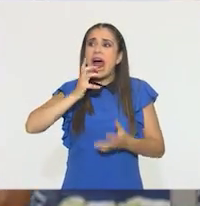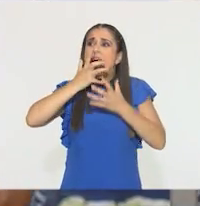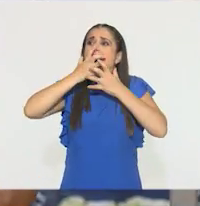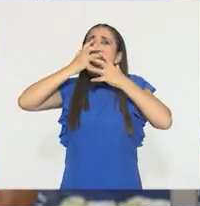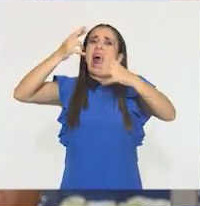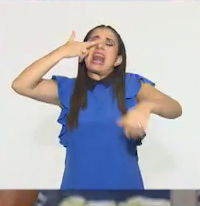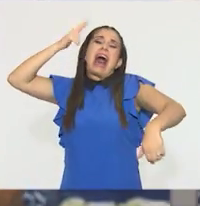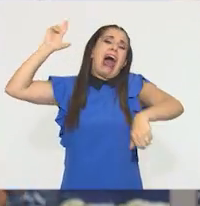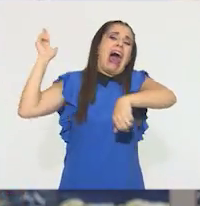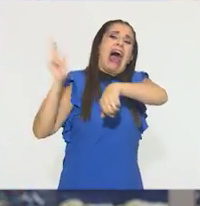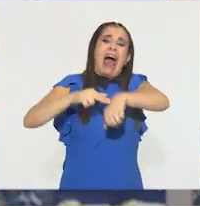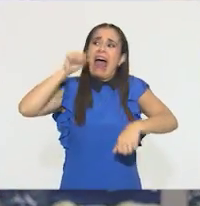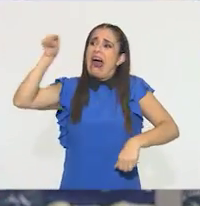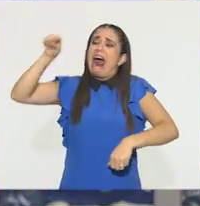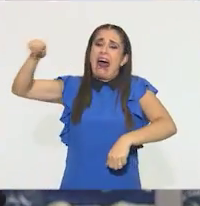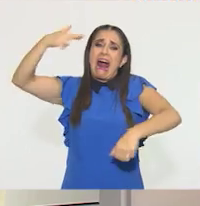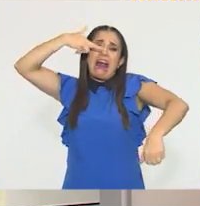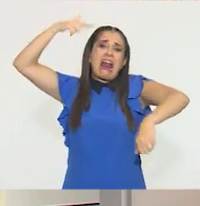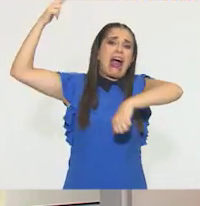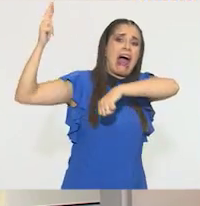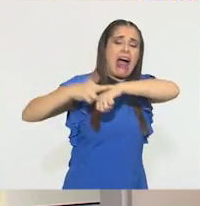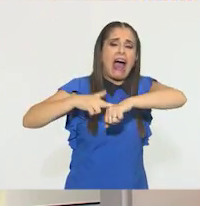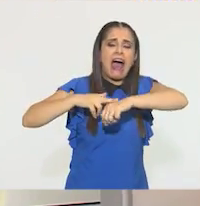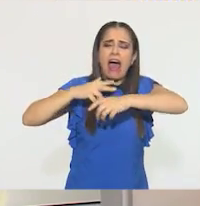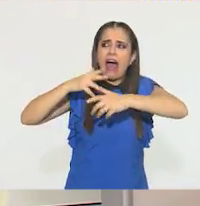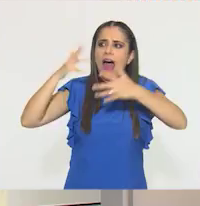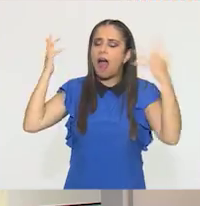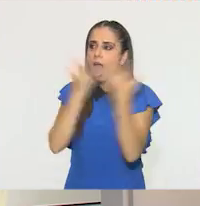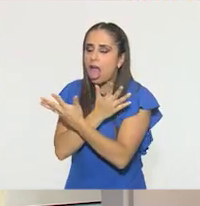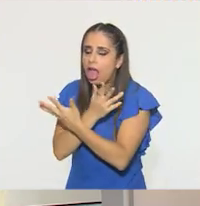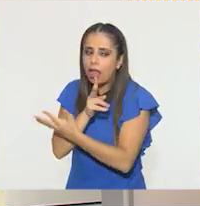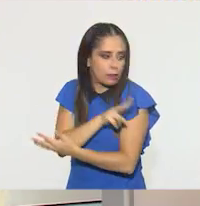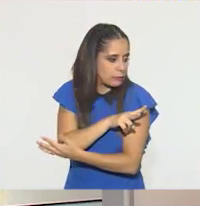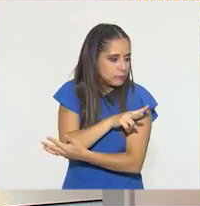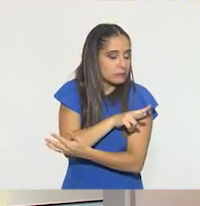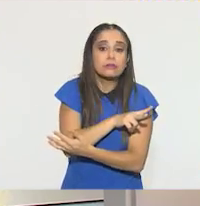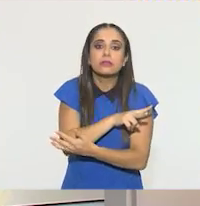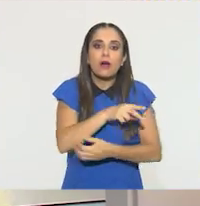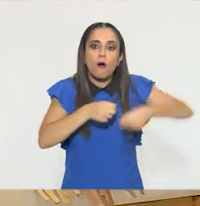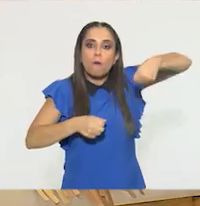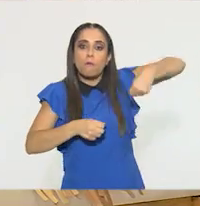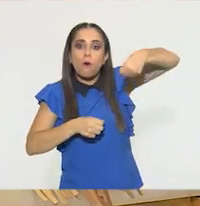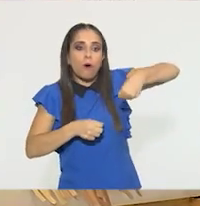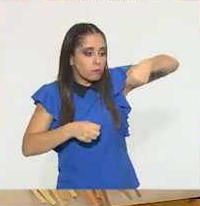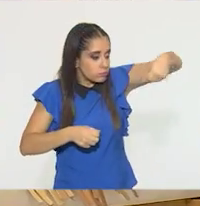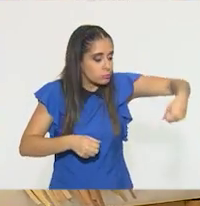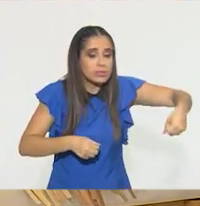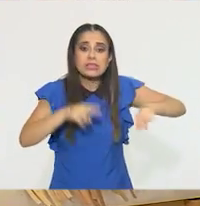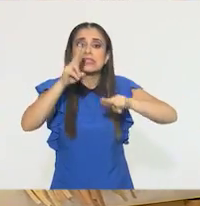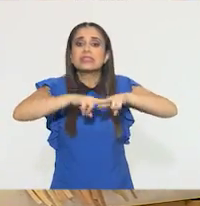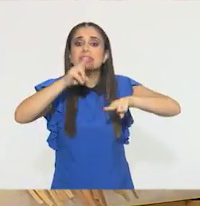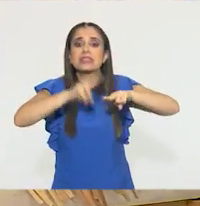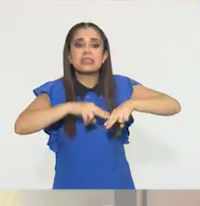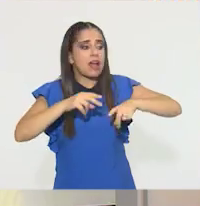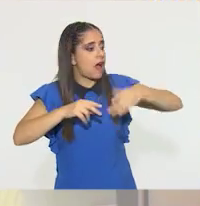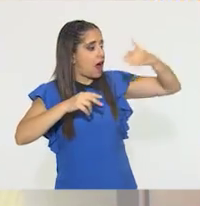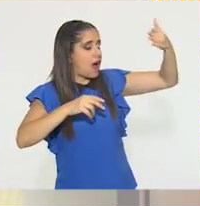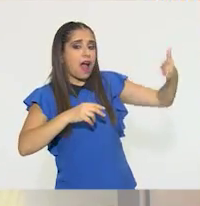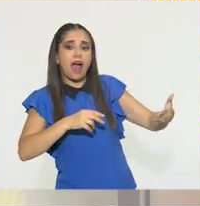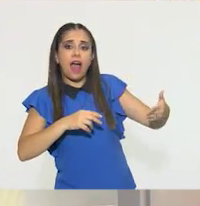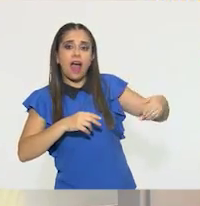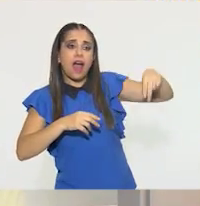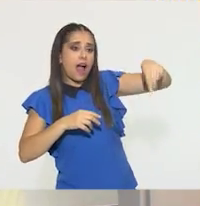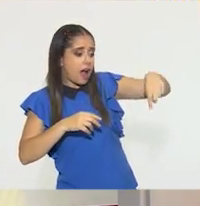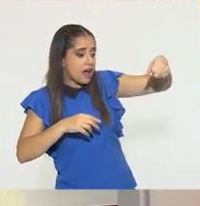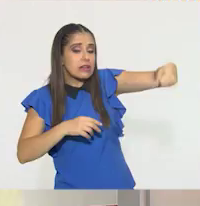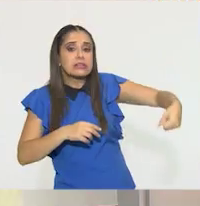¡Ladrón! Cuando echó un vistazo a su alrededor, vio su bolsa colgada en una silla dos mesas atrás de donde estaba